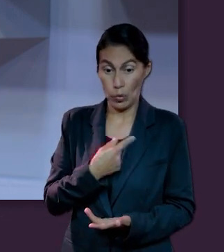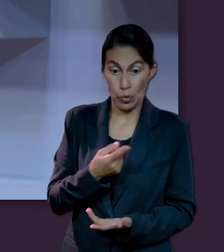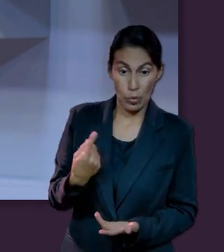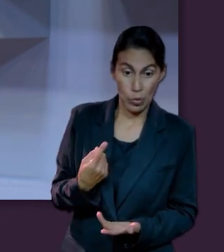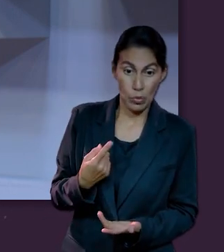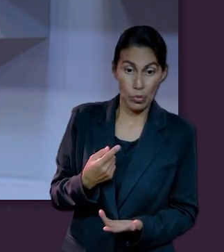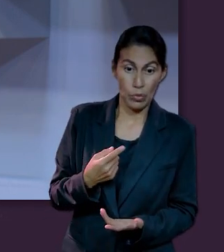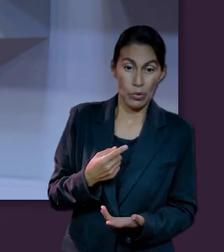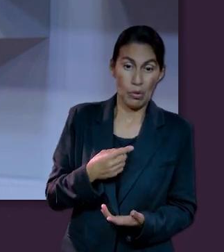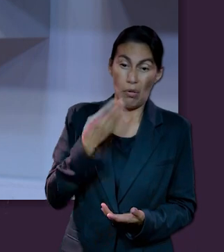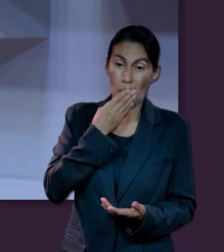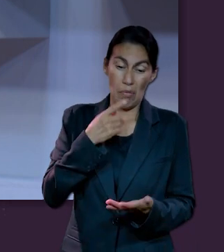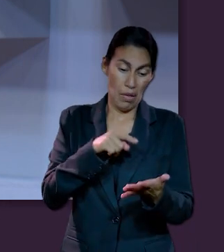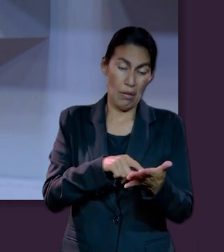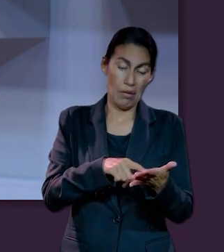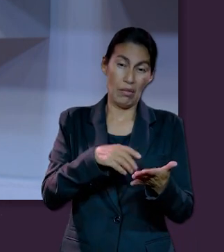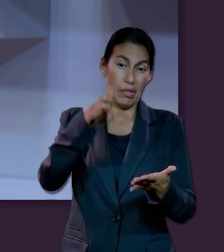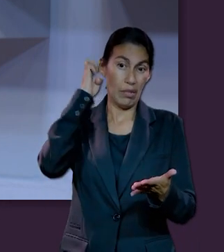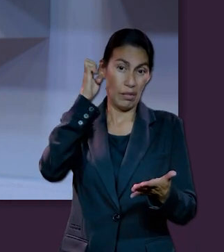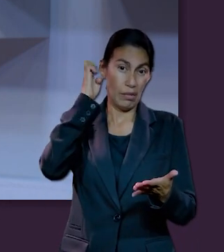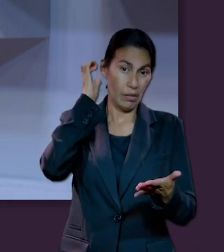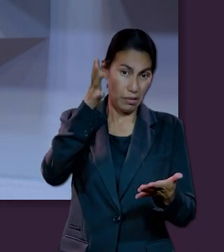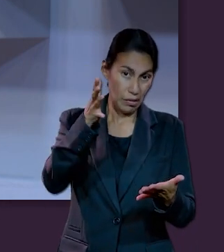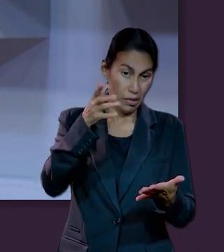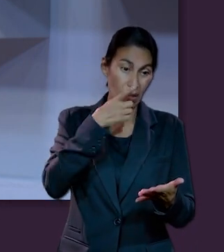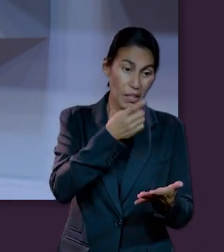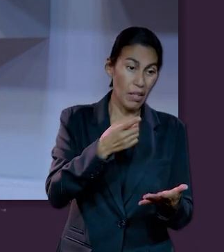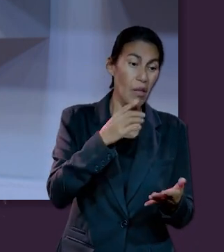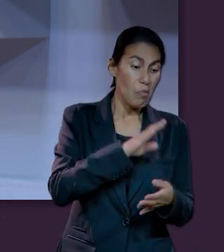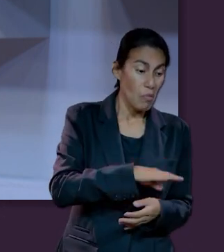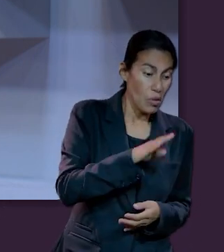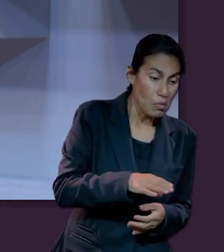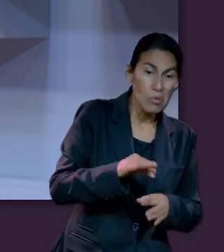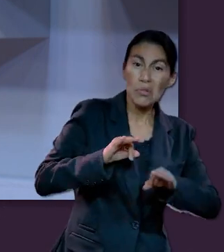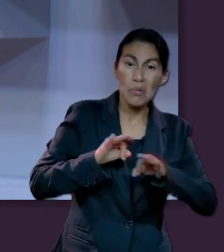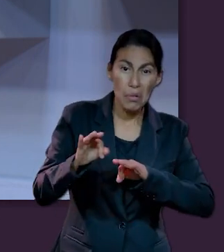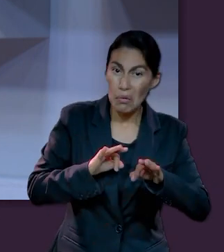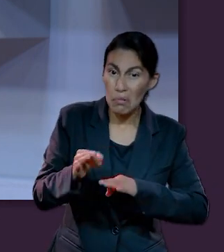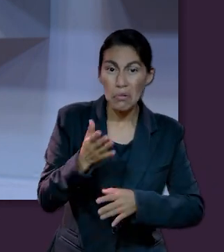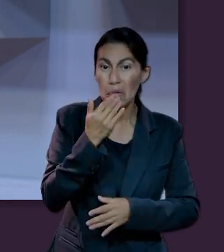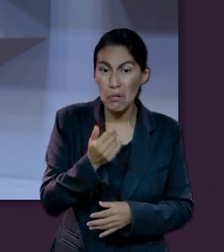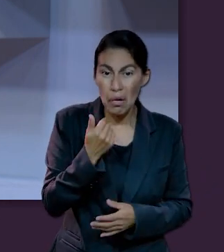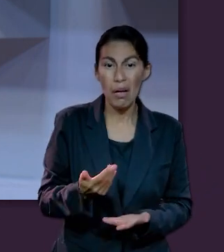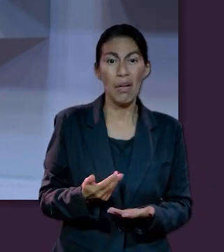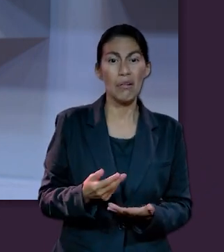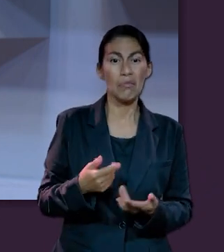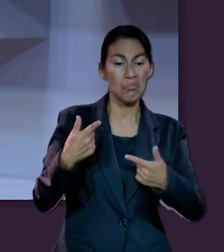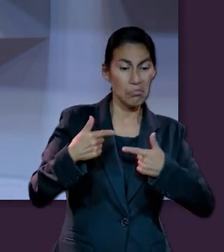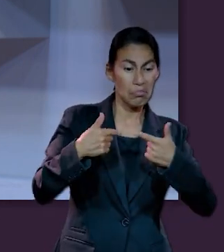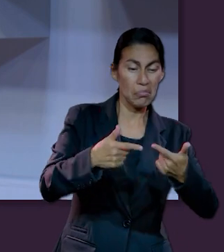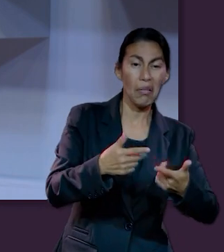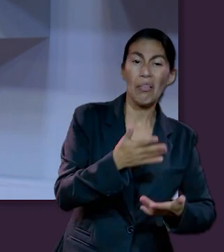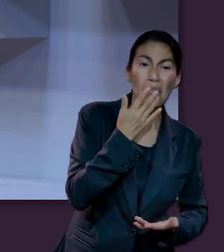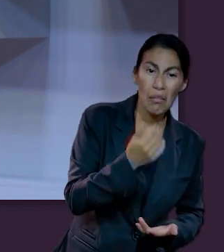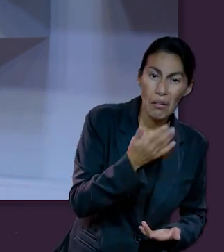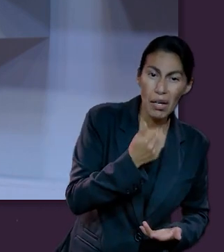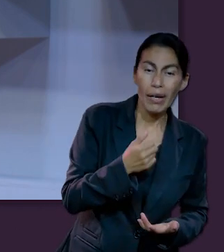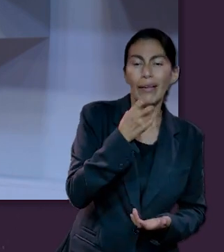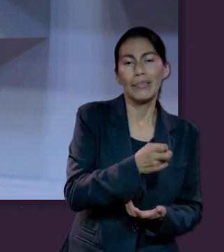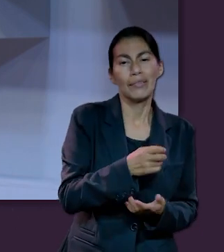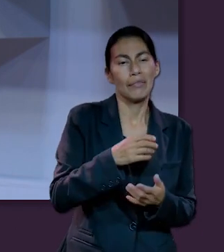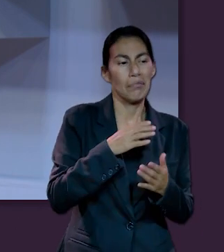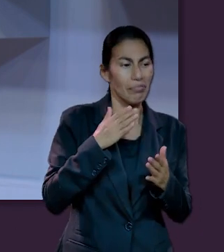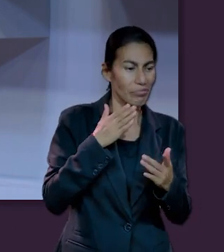si cuando morimos no hay trabajo, no hay resultado de nuestras obras, entonces, ¿para qué? Hay que cambiar la